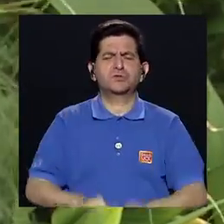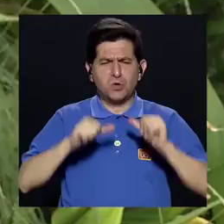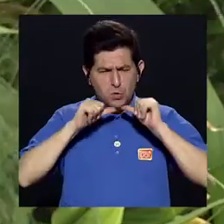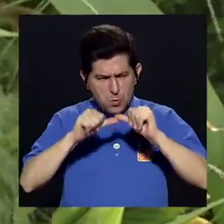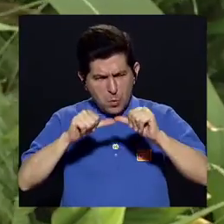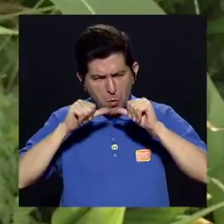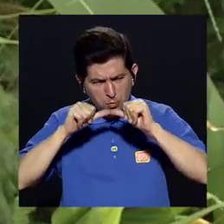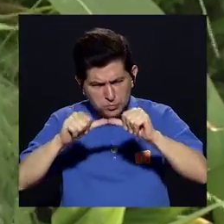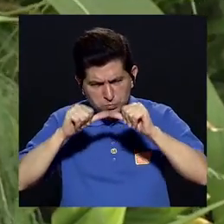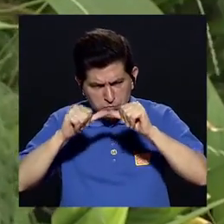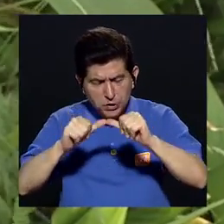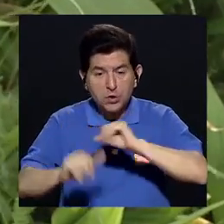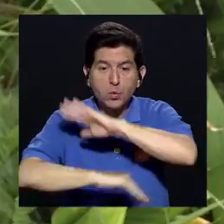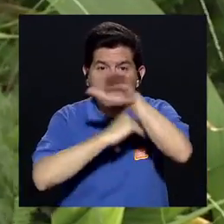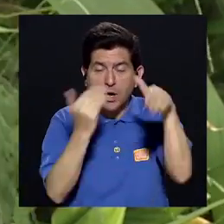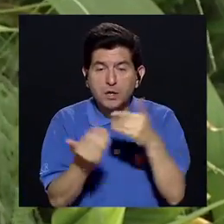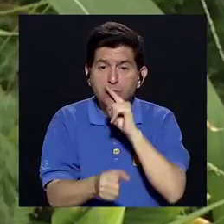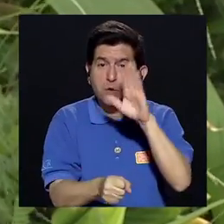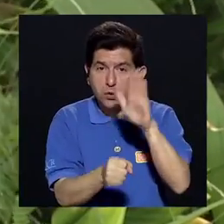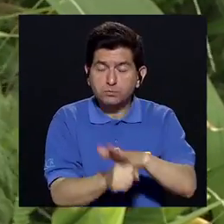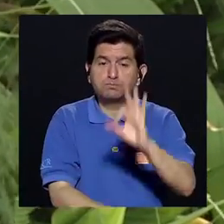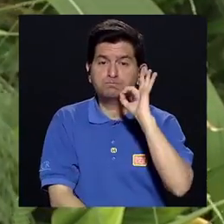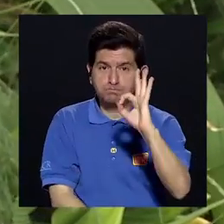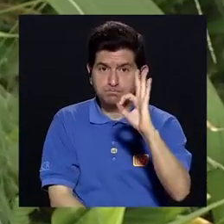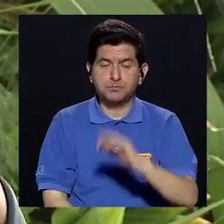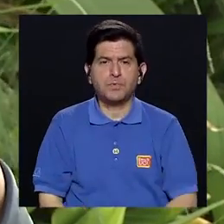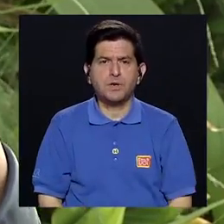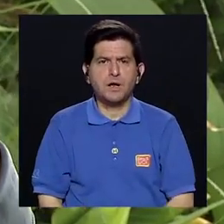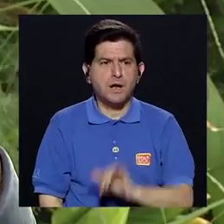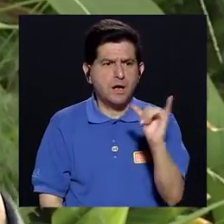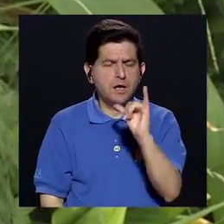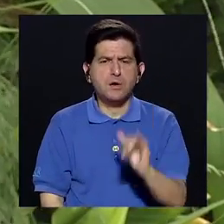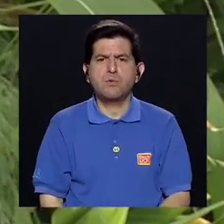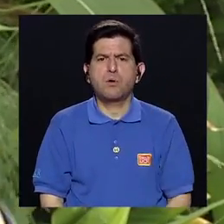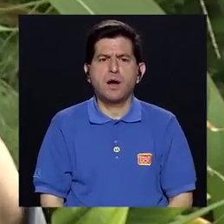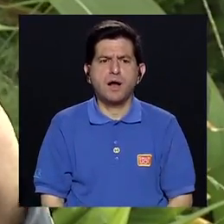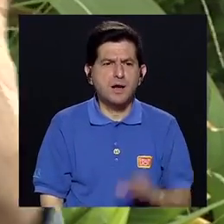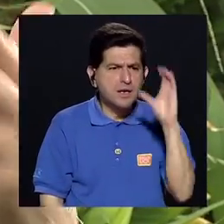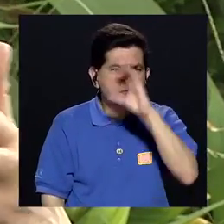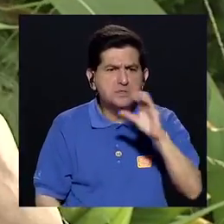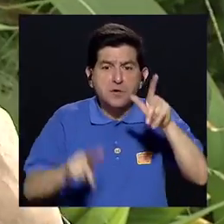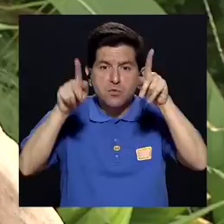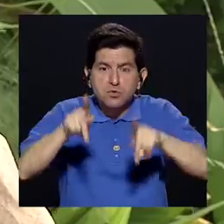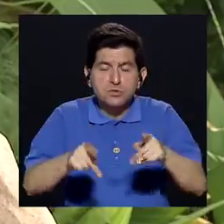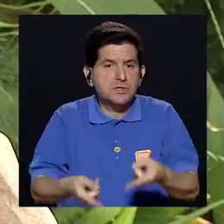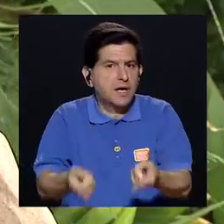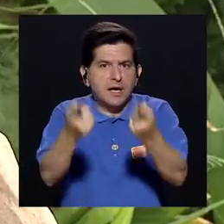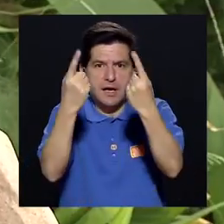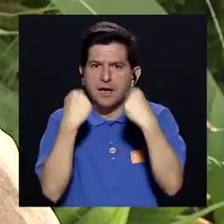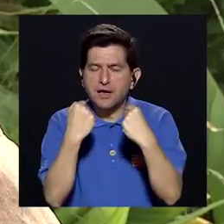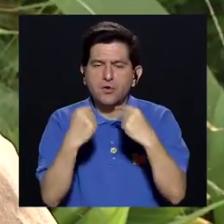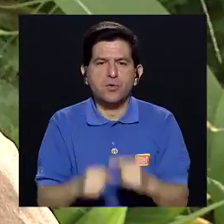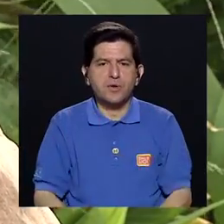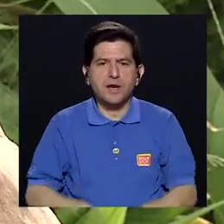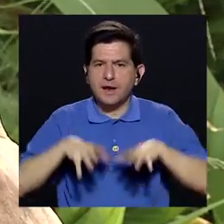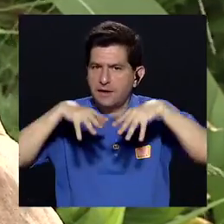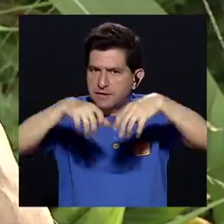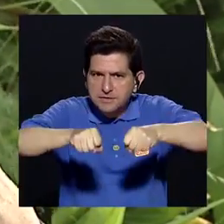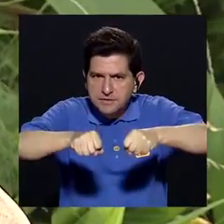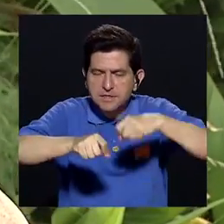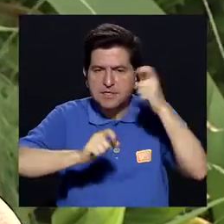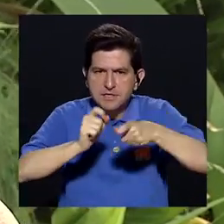persistencia Para que todo Se haga bien Inclusive se trasciende A buscar a los pacientes Que no vienen Ni siquiera a la consulta